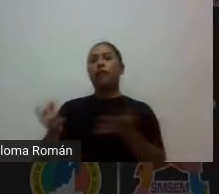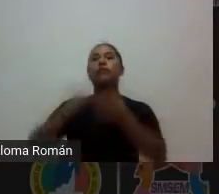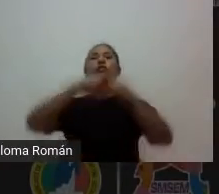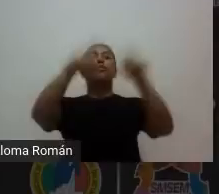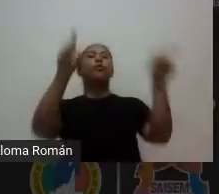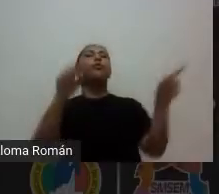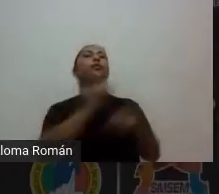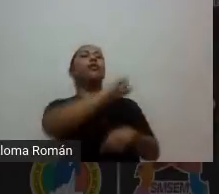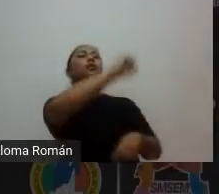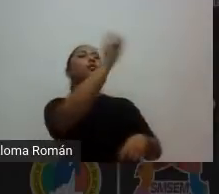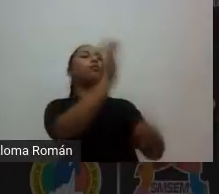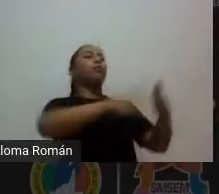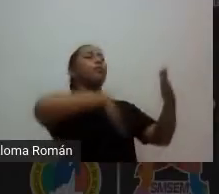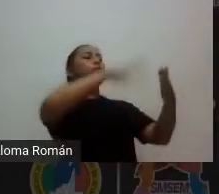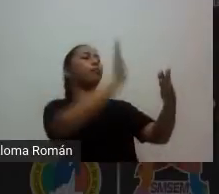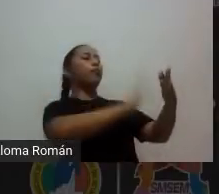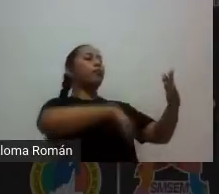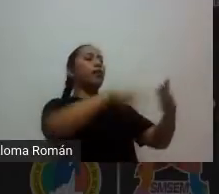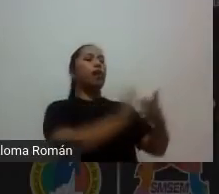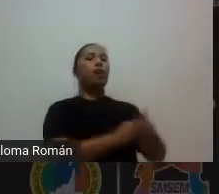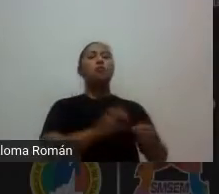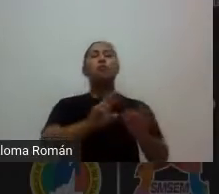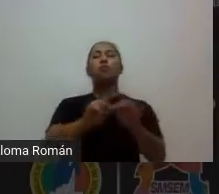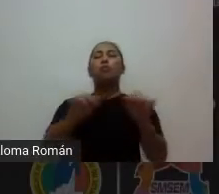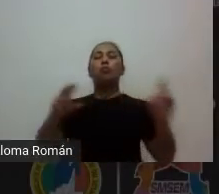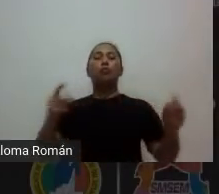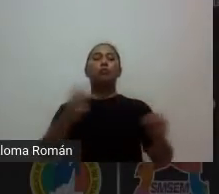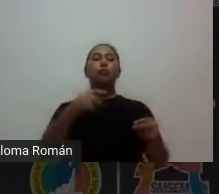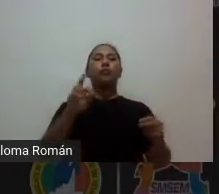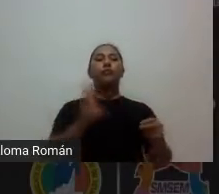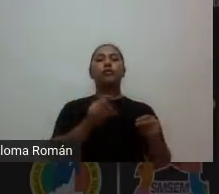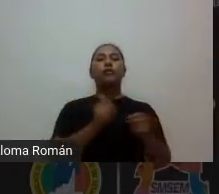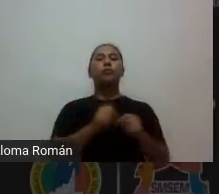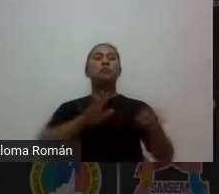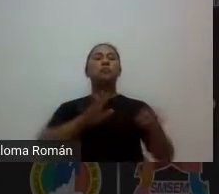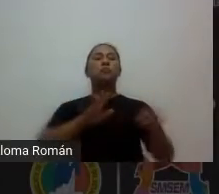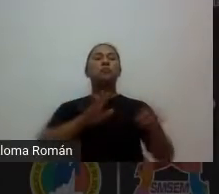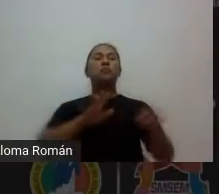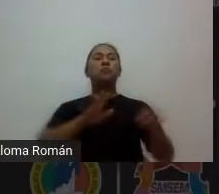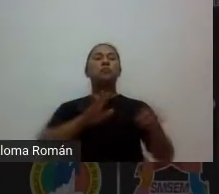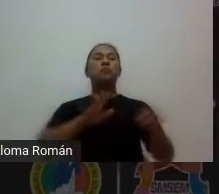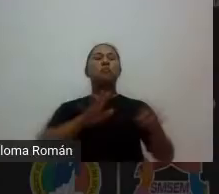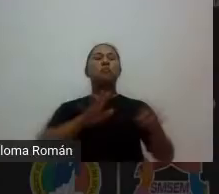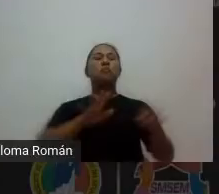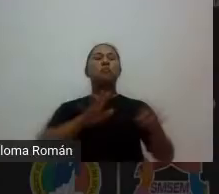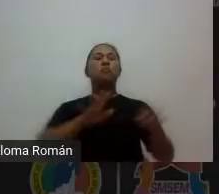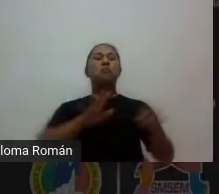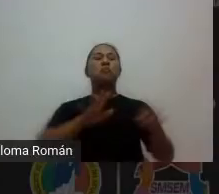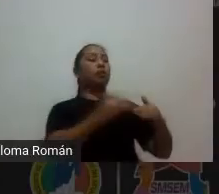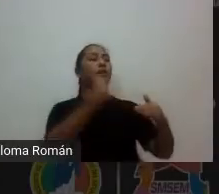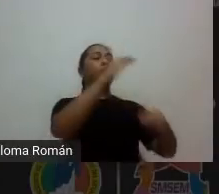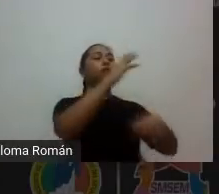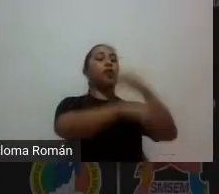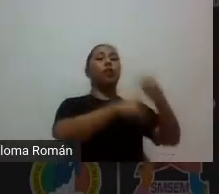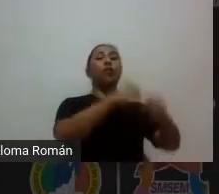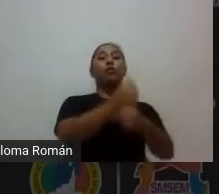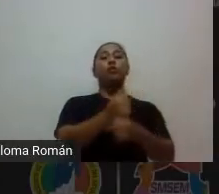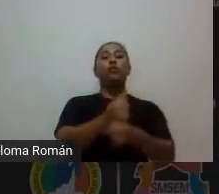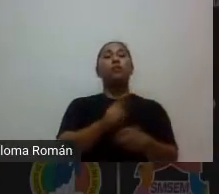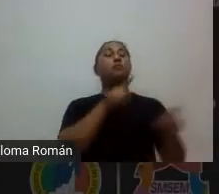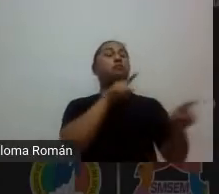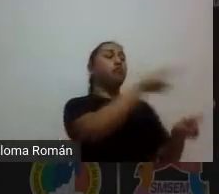haciendo a lo mejor con plastilina algunas producciones dependiendo las edades por supuesto pero esas